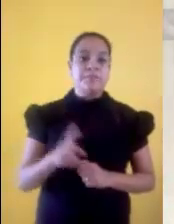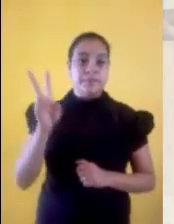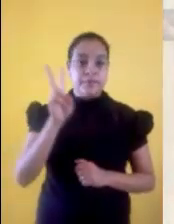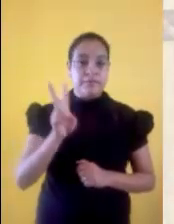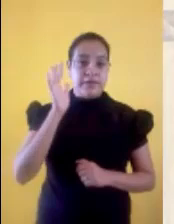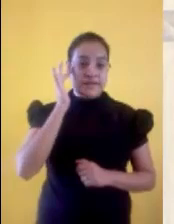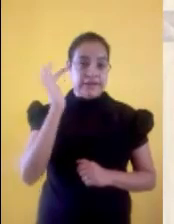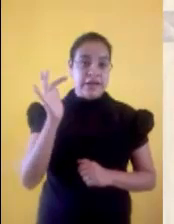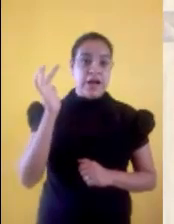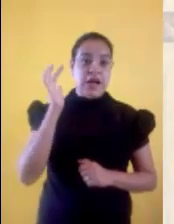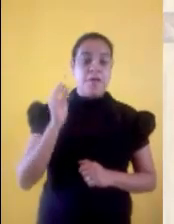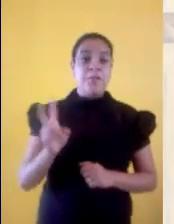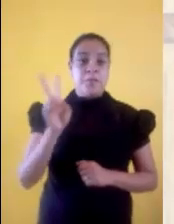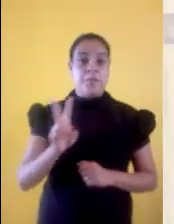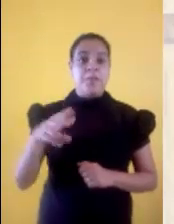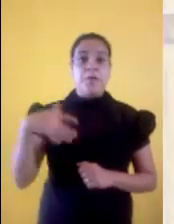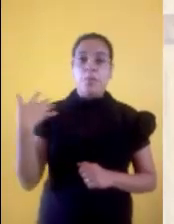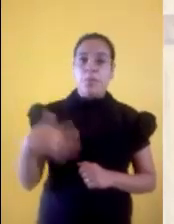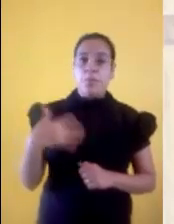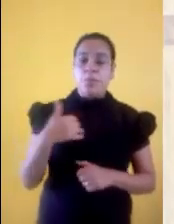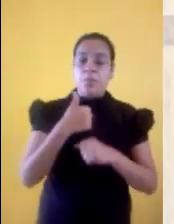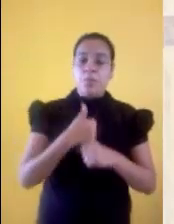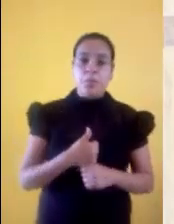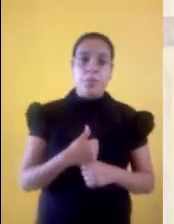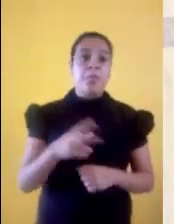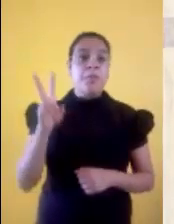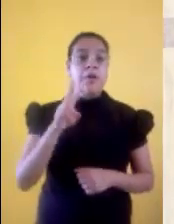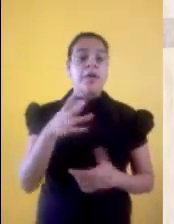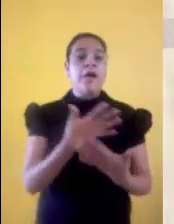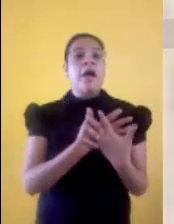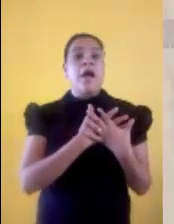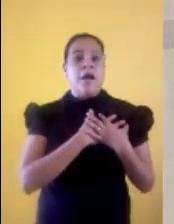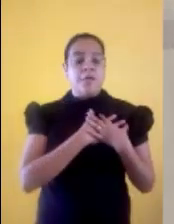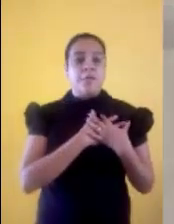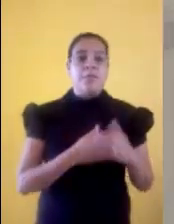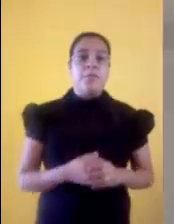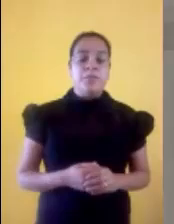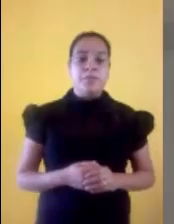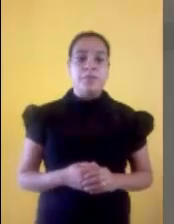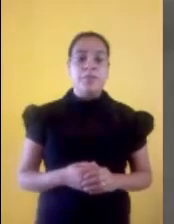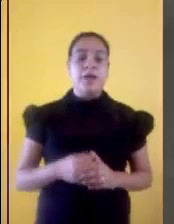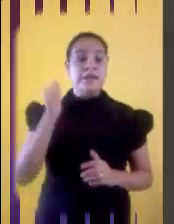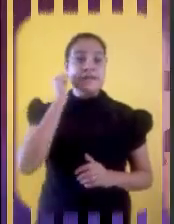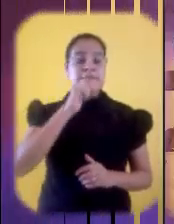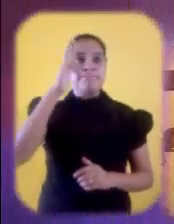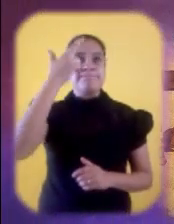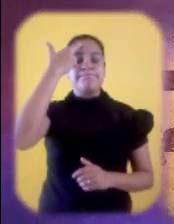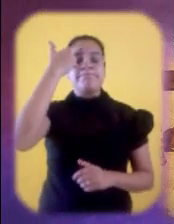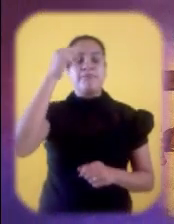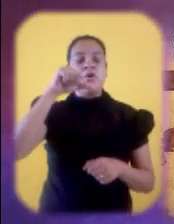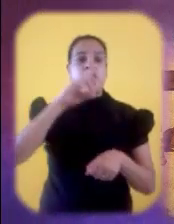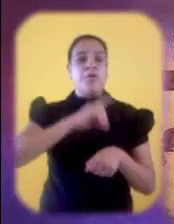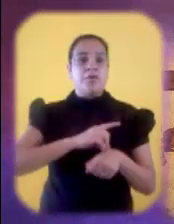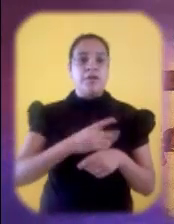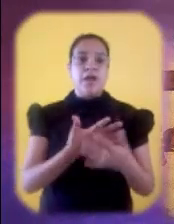del Señor. Viernes Santo, viernes de dolor, viernes de muerte, viernes de amor. No